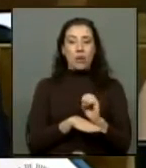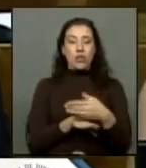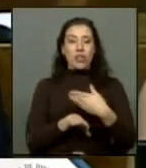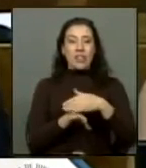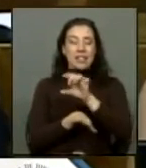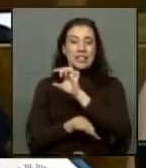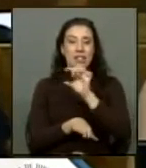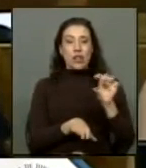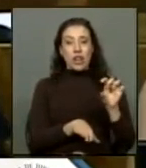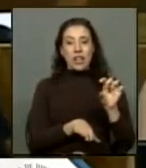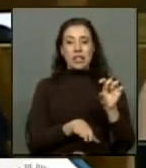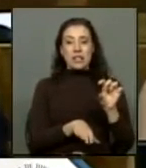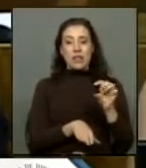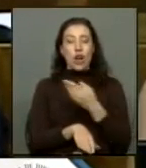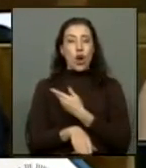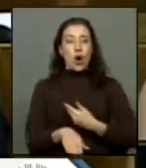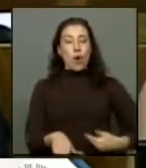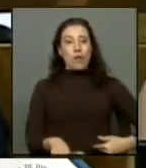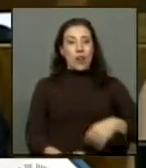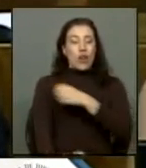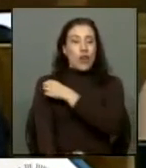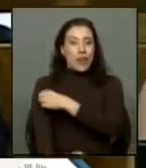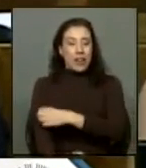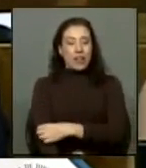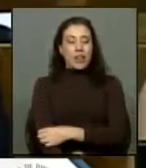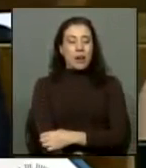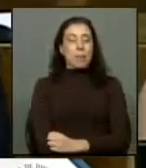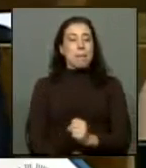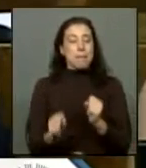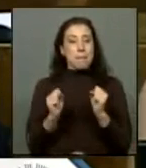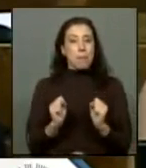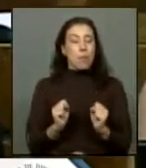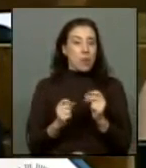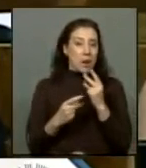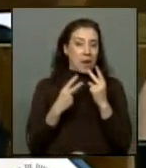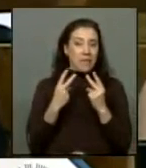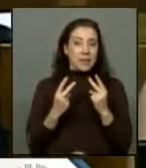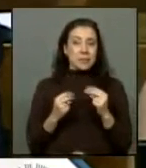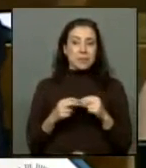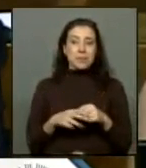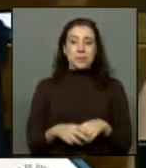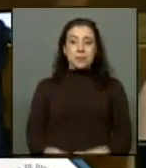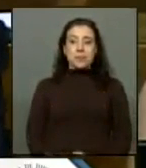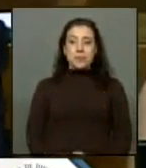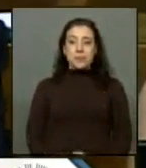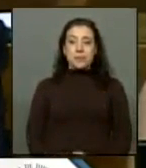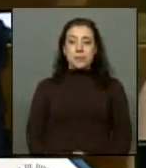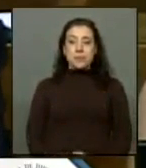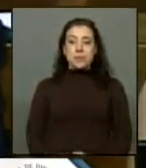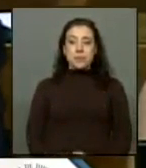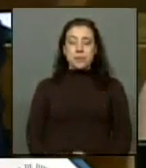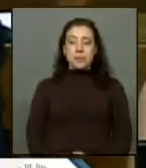taxis colectivos a través del gobierno regional pudiera considerarse, señora Presidenta, que